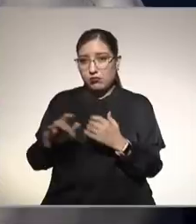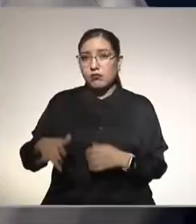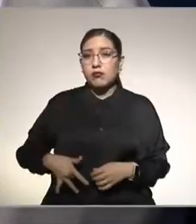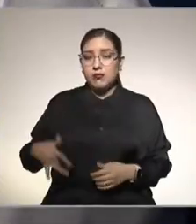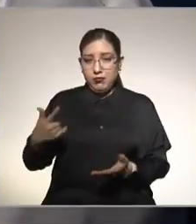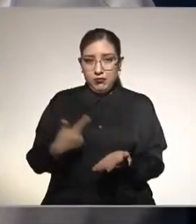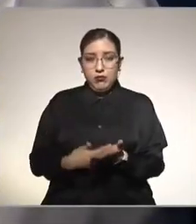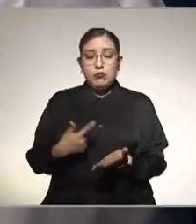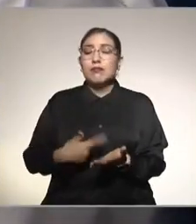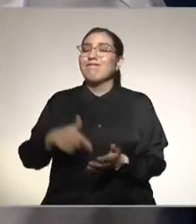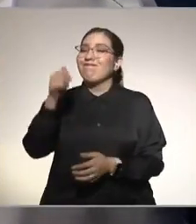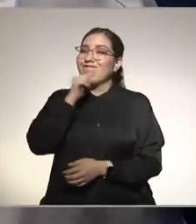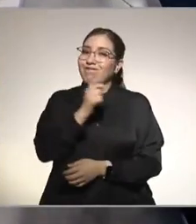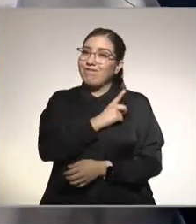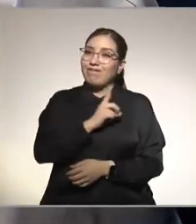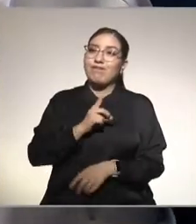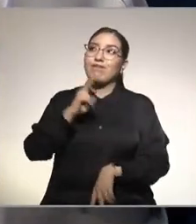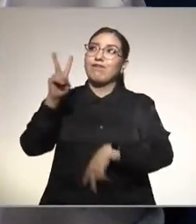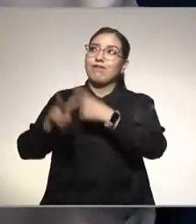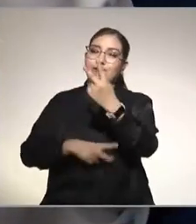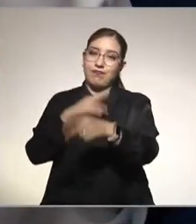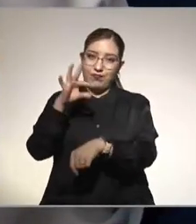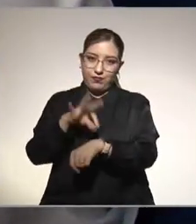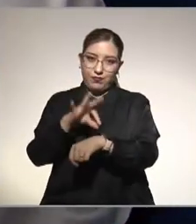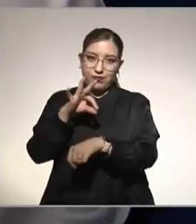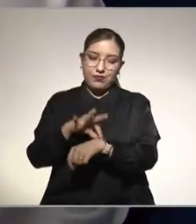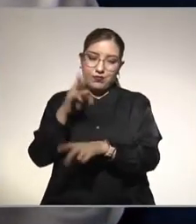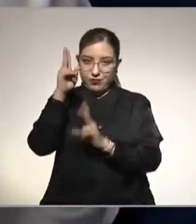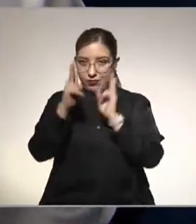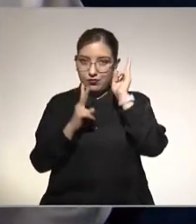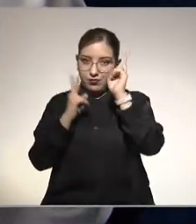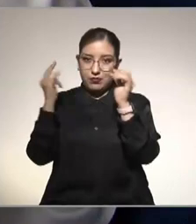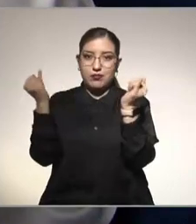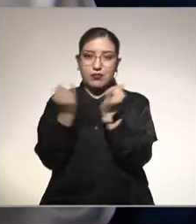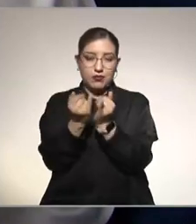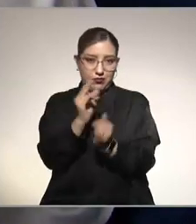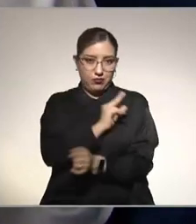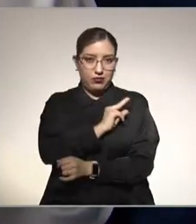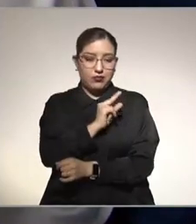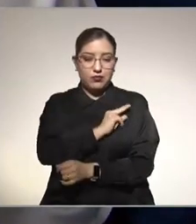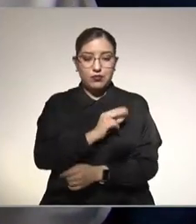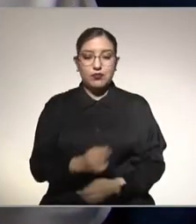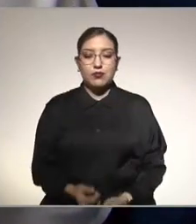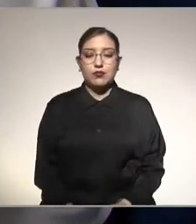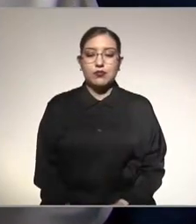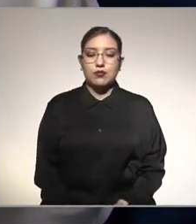siempre visitar de manera regular a nuestro médico y también a nuestro especialista en nutriología